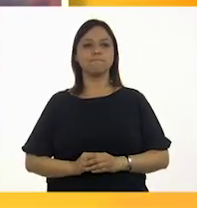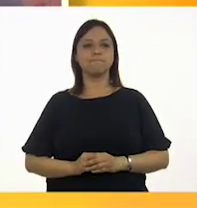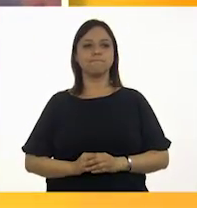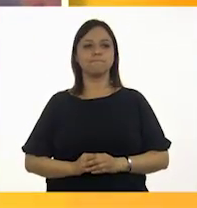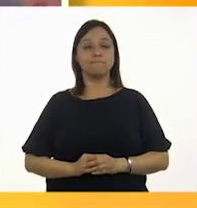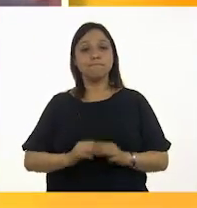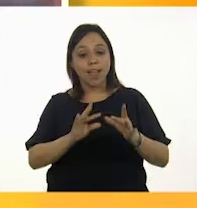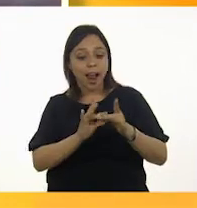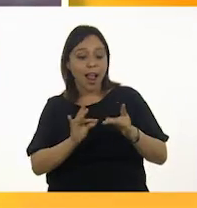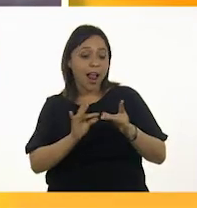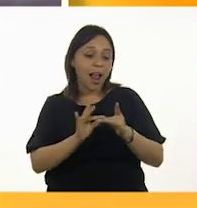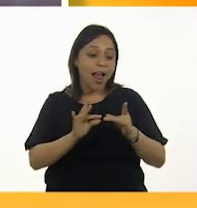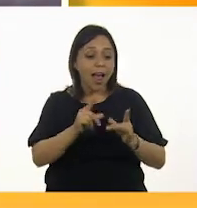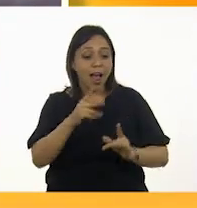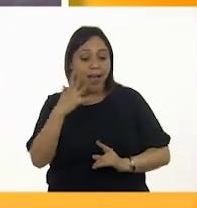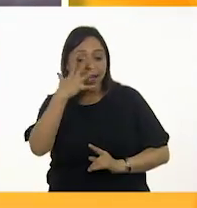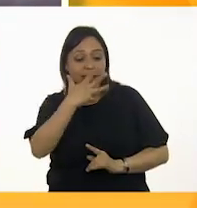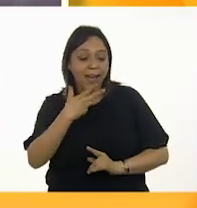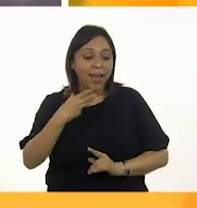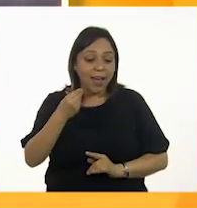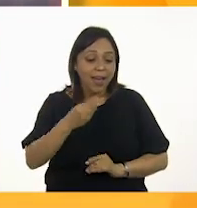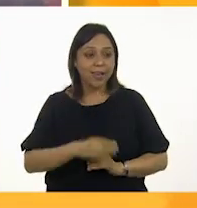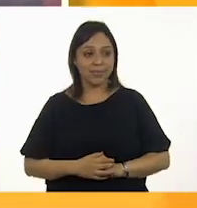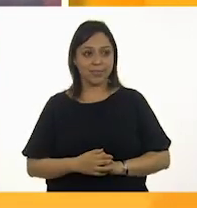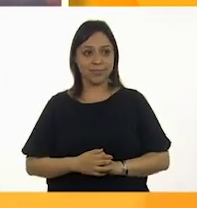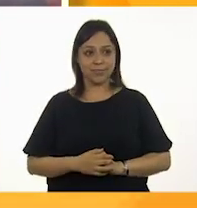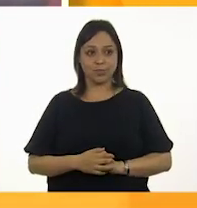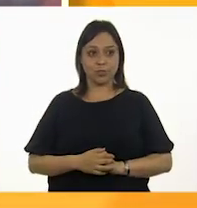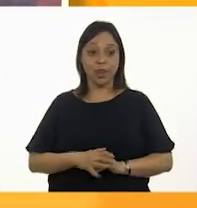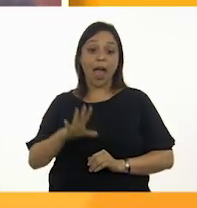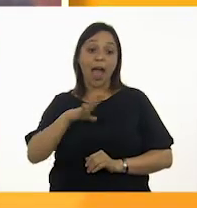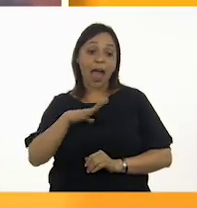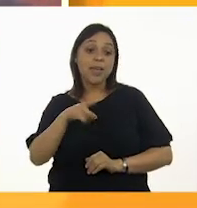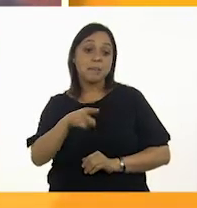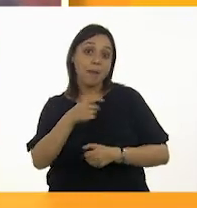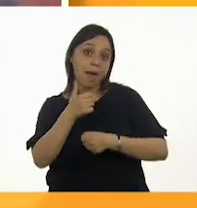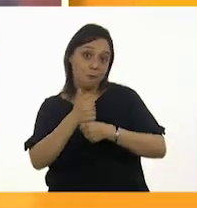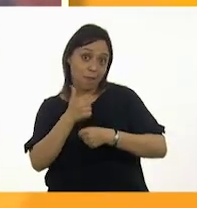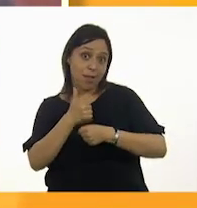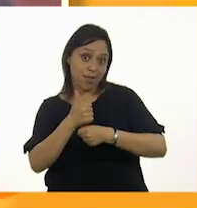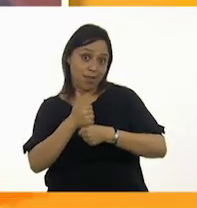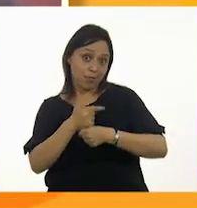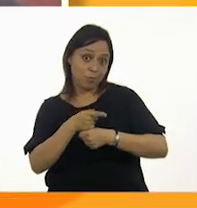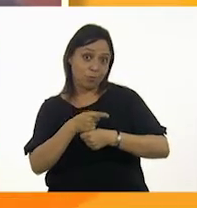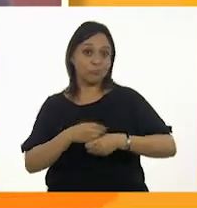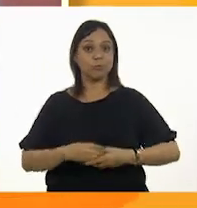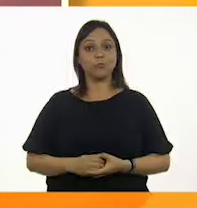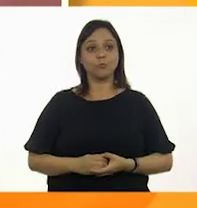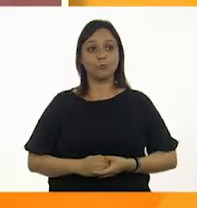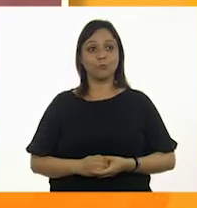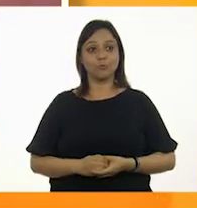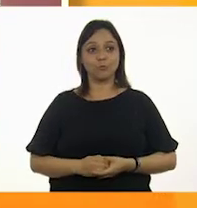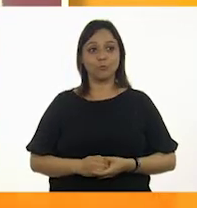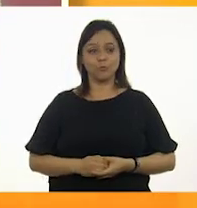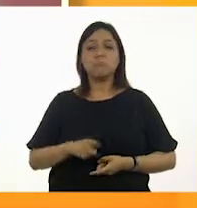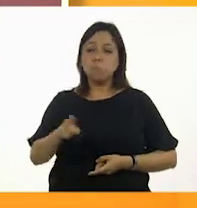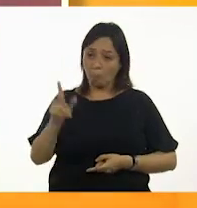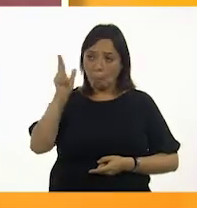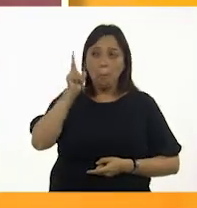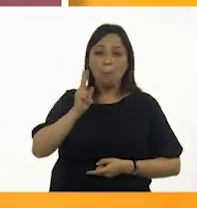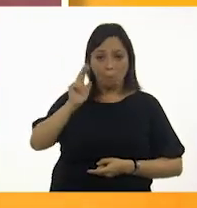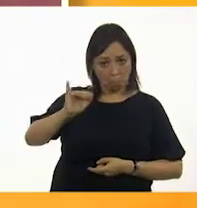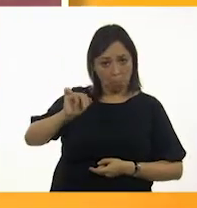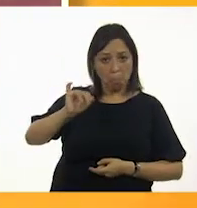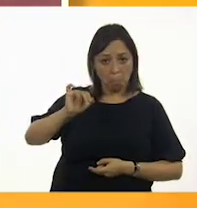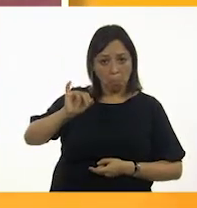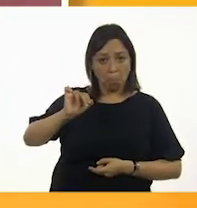con tu manita? ¿Te vas vas con tu manita? Que eres mi farolito. Así que escucha bonito, ¿eh?